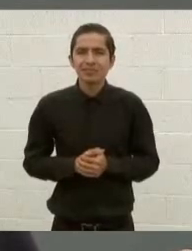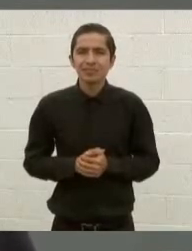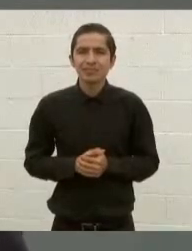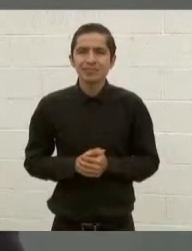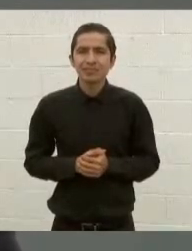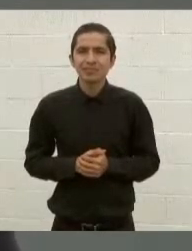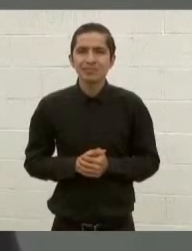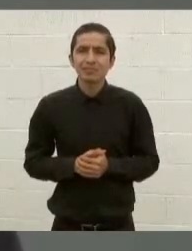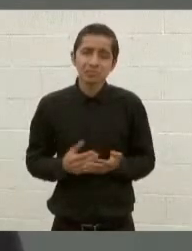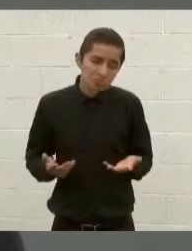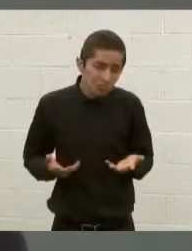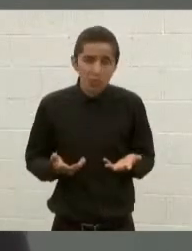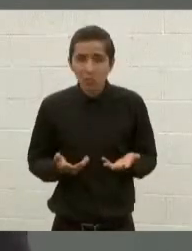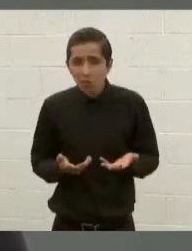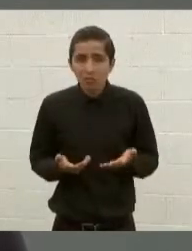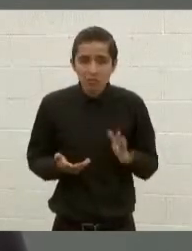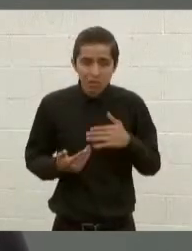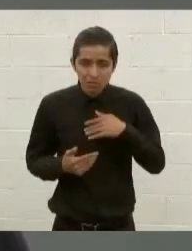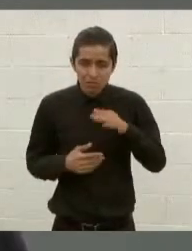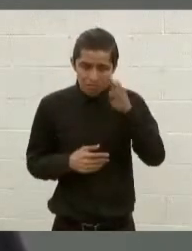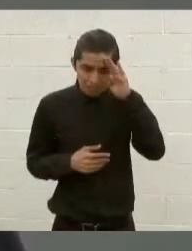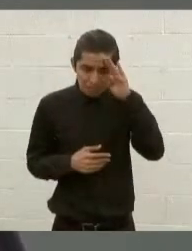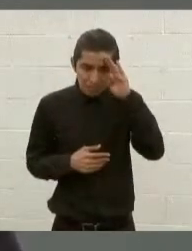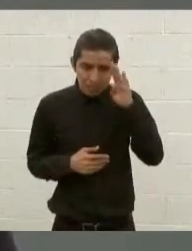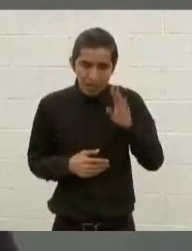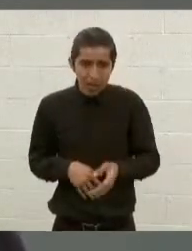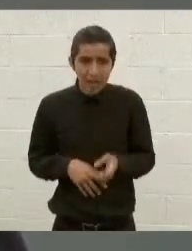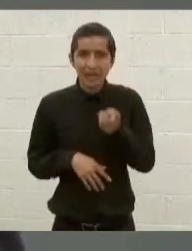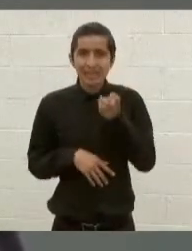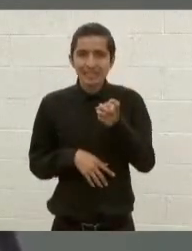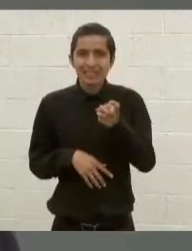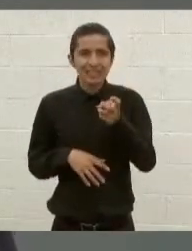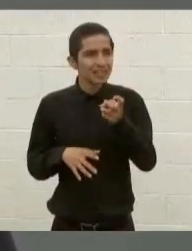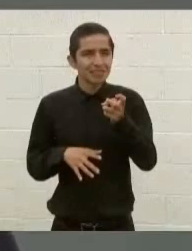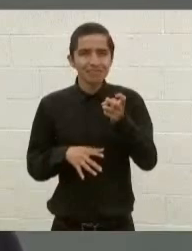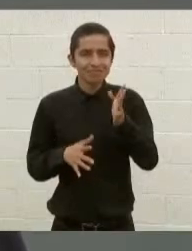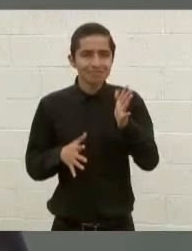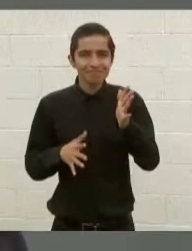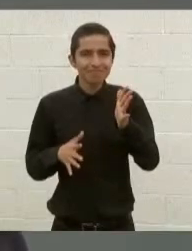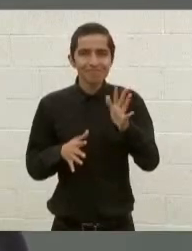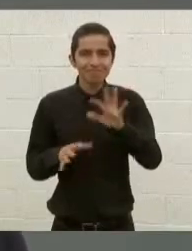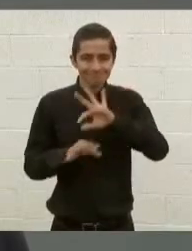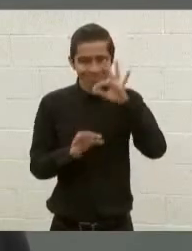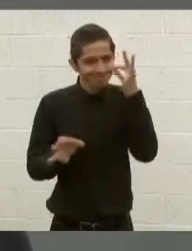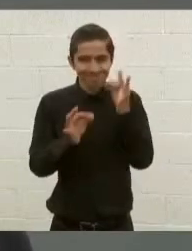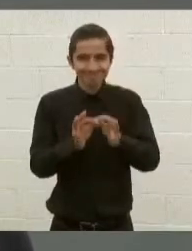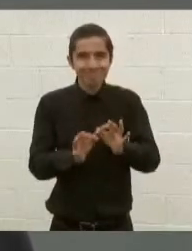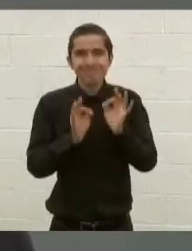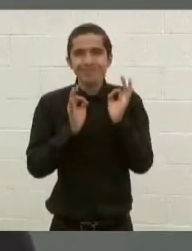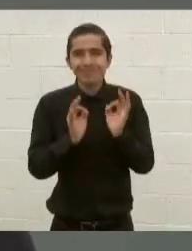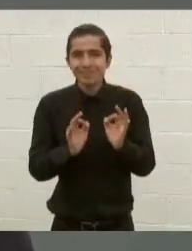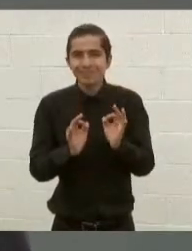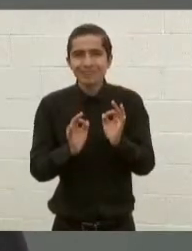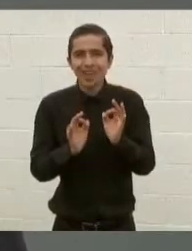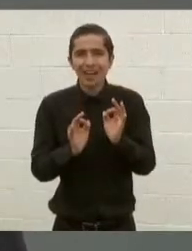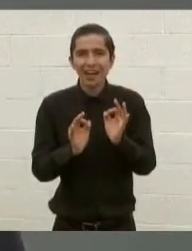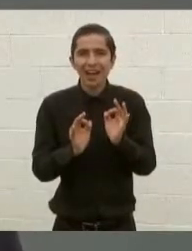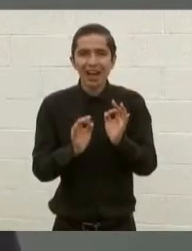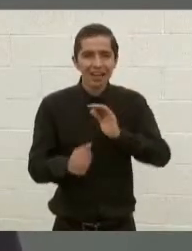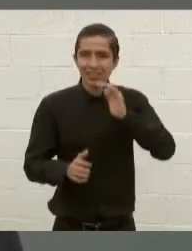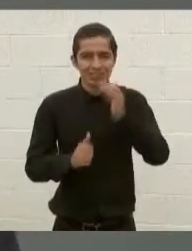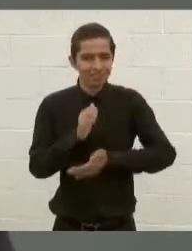bueno pues creo que con esto jóvenes concluimos esta